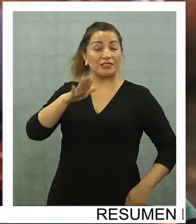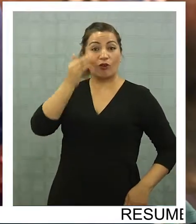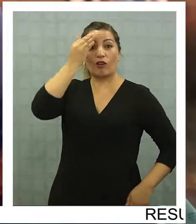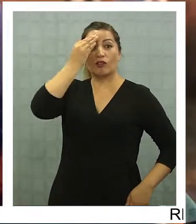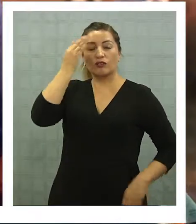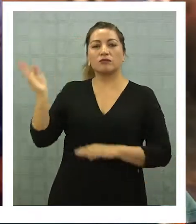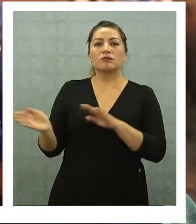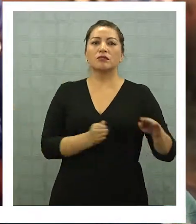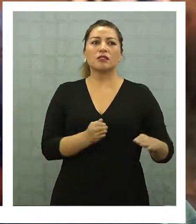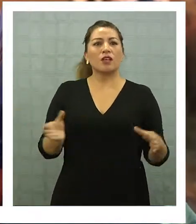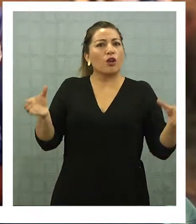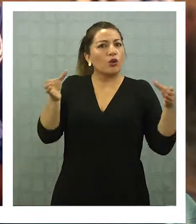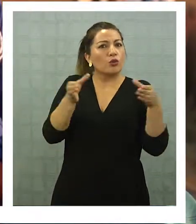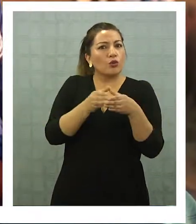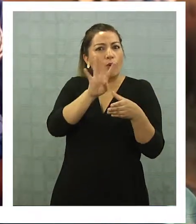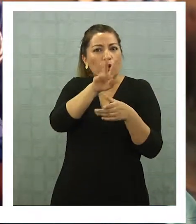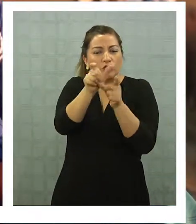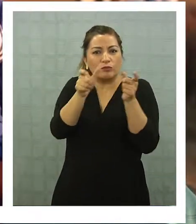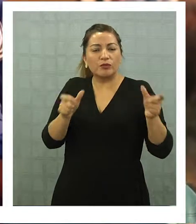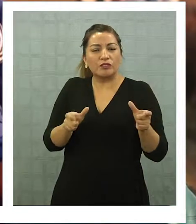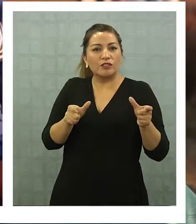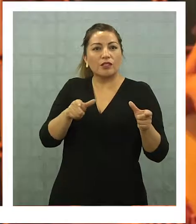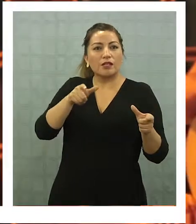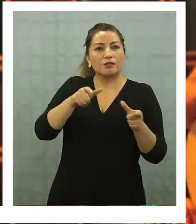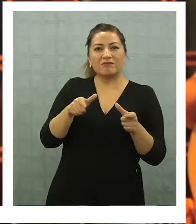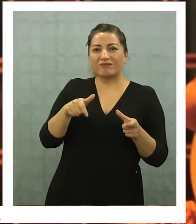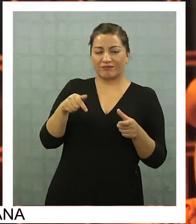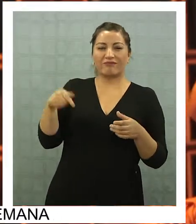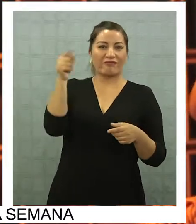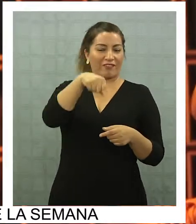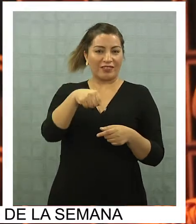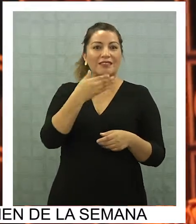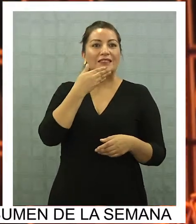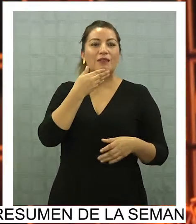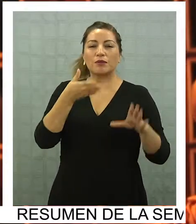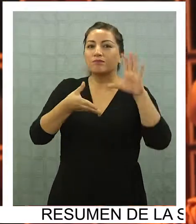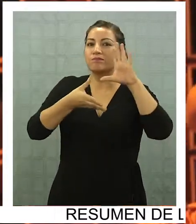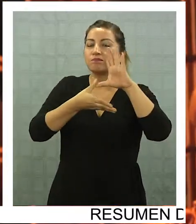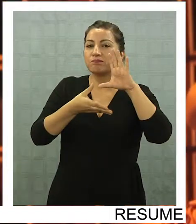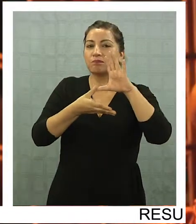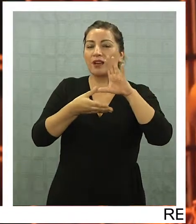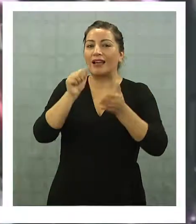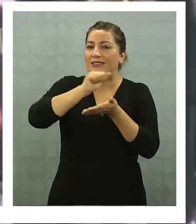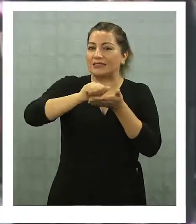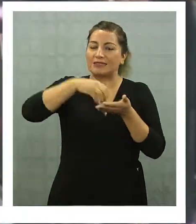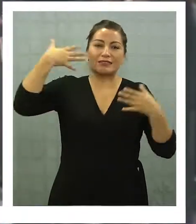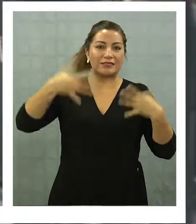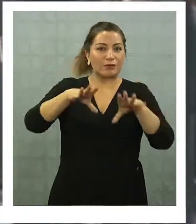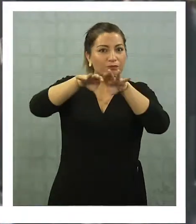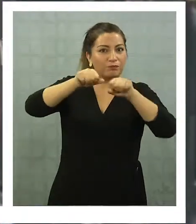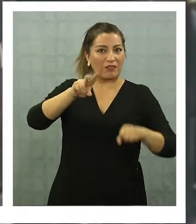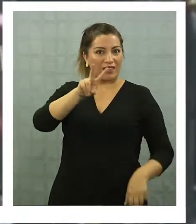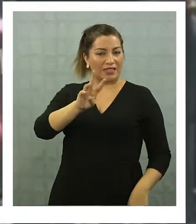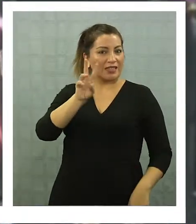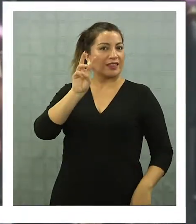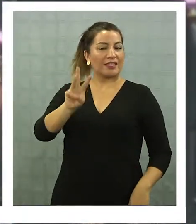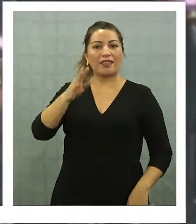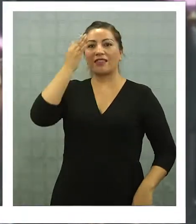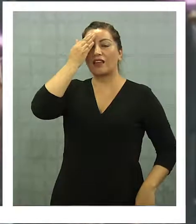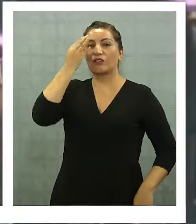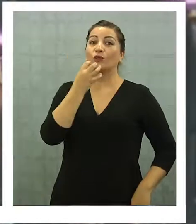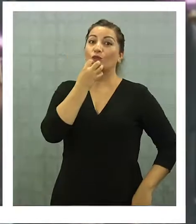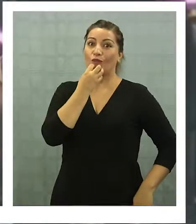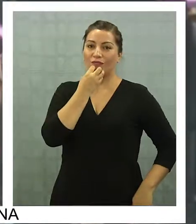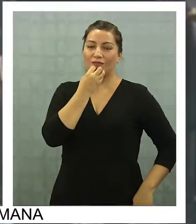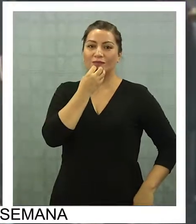cuarteto Perota Chingó, de gran presente en la nueva música latinoamericana, también agendó conciertos en Chile para el 23 de agosto en